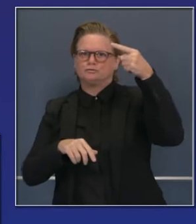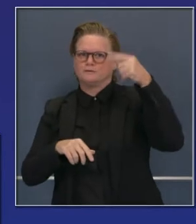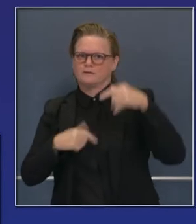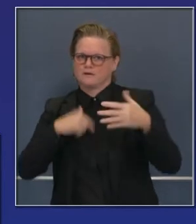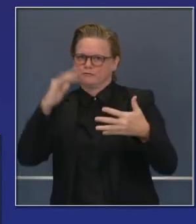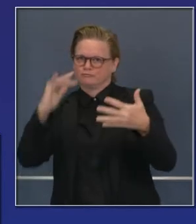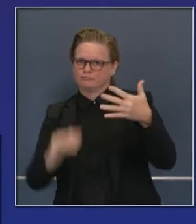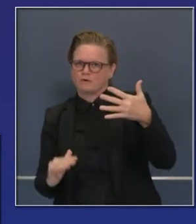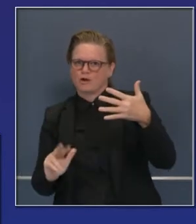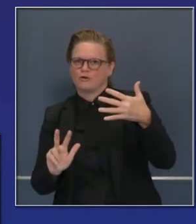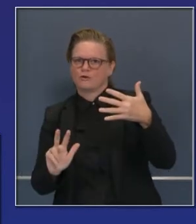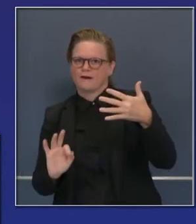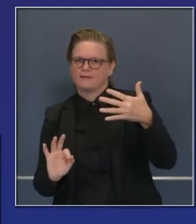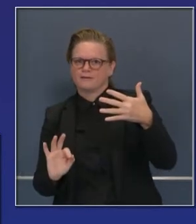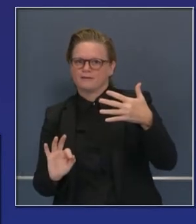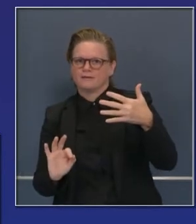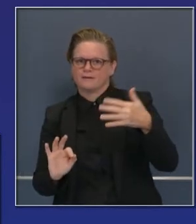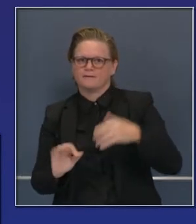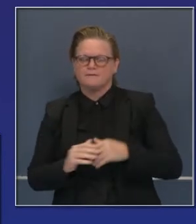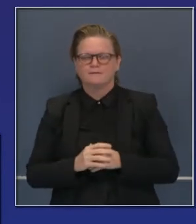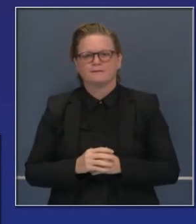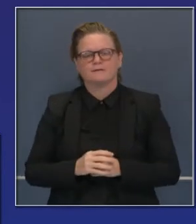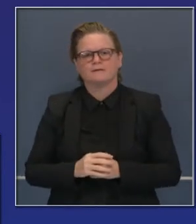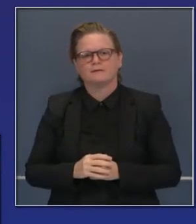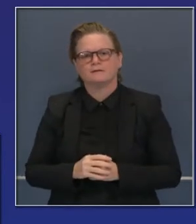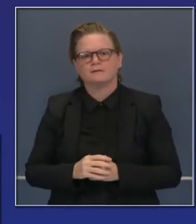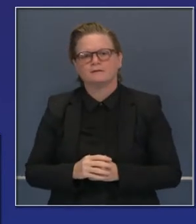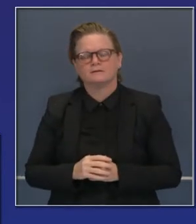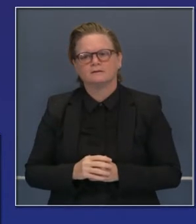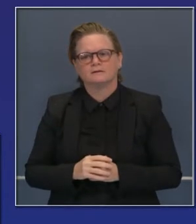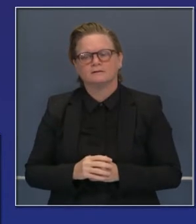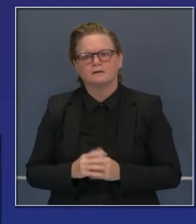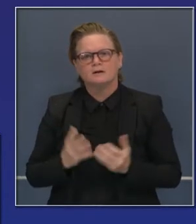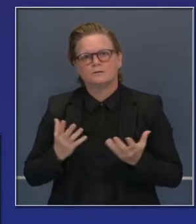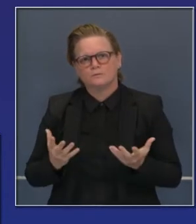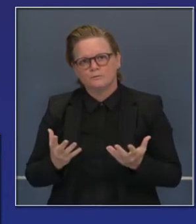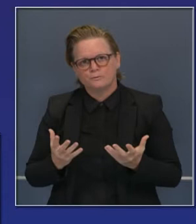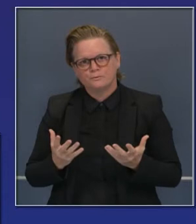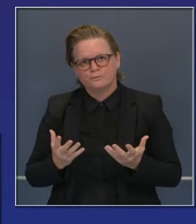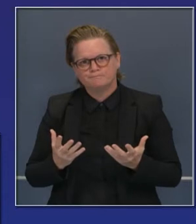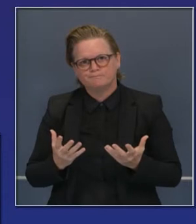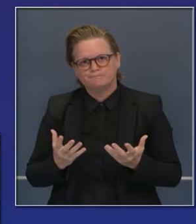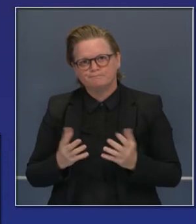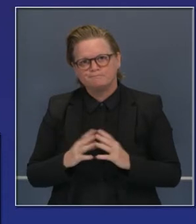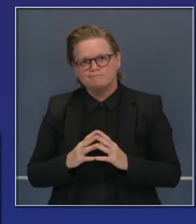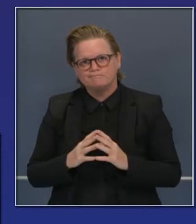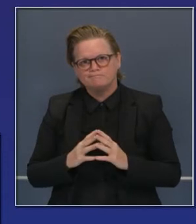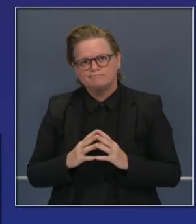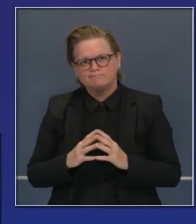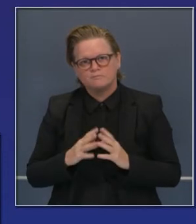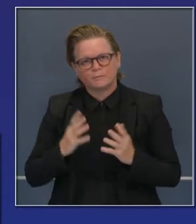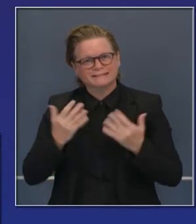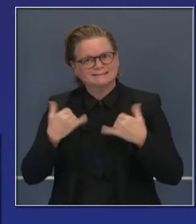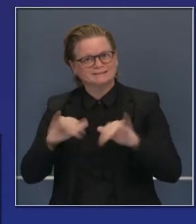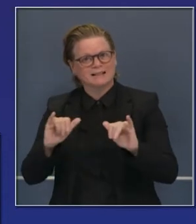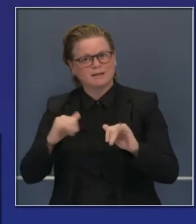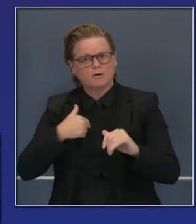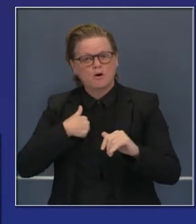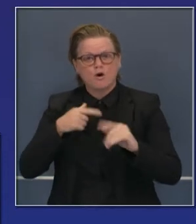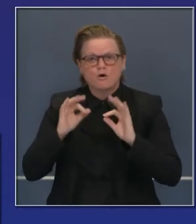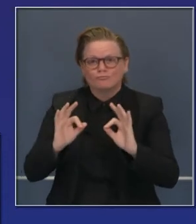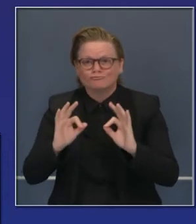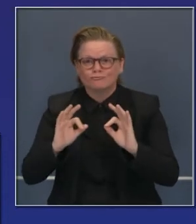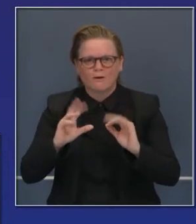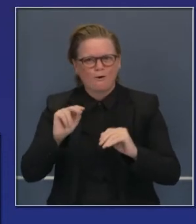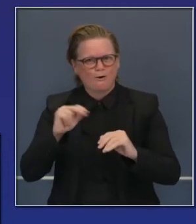con 34 casos por 100,000 de población. Habiendo dicho esto, lo